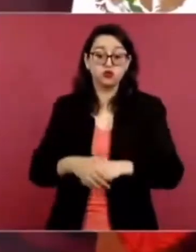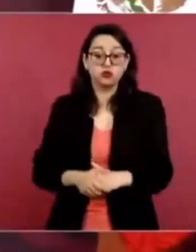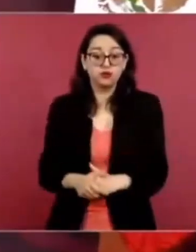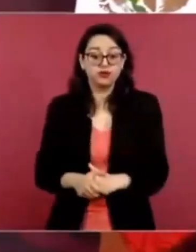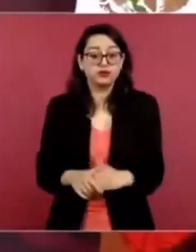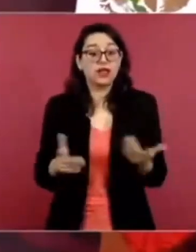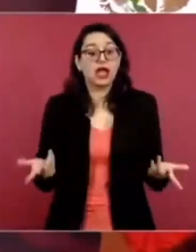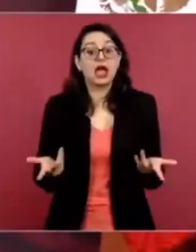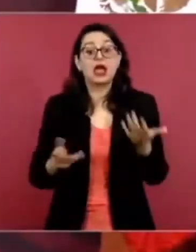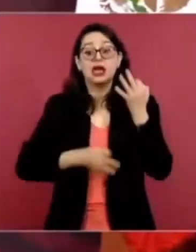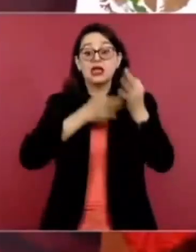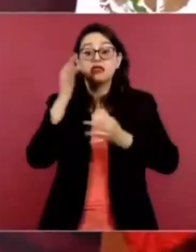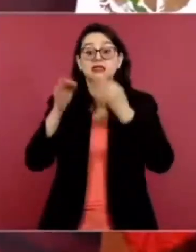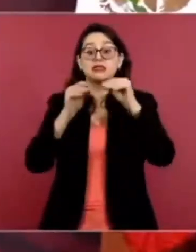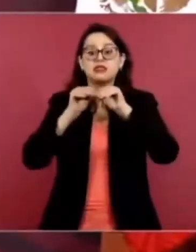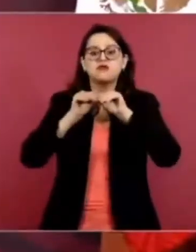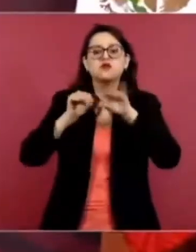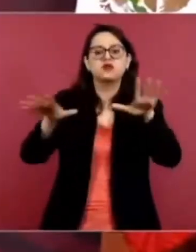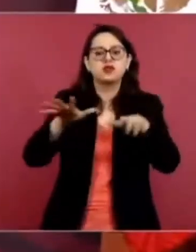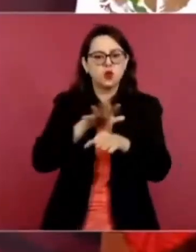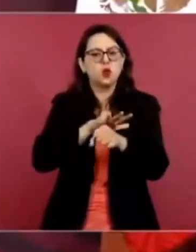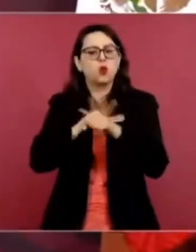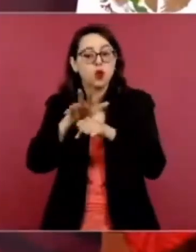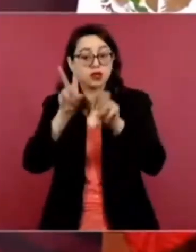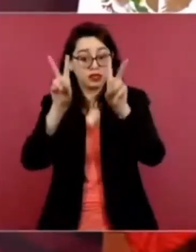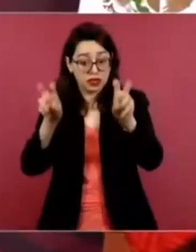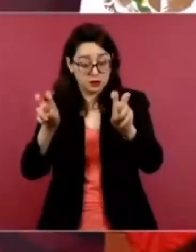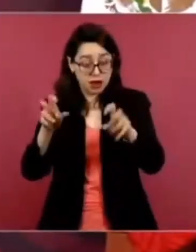para que la gente